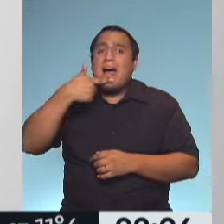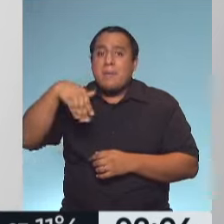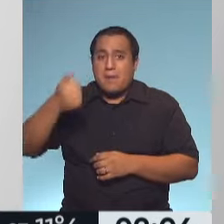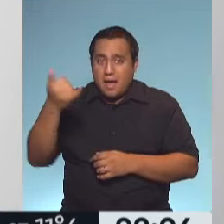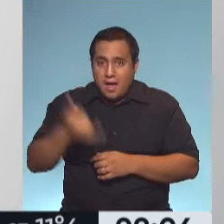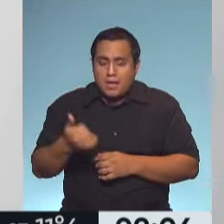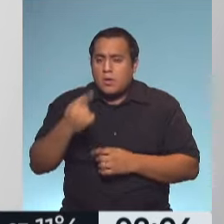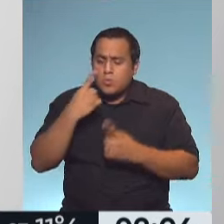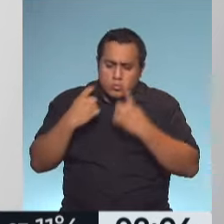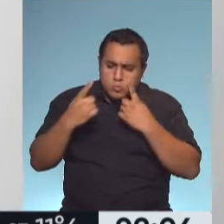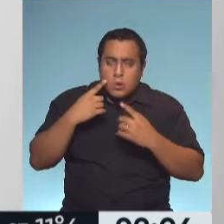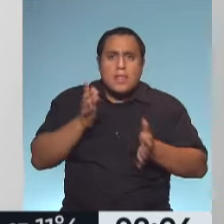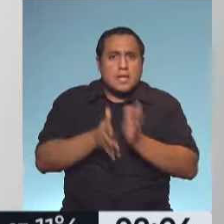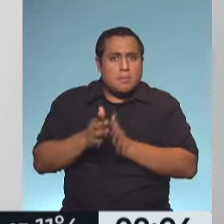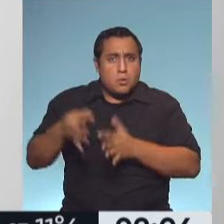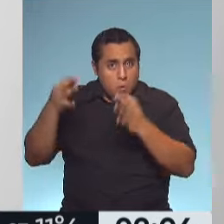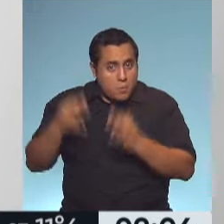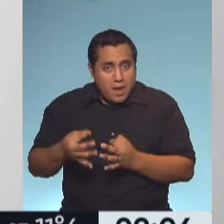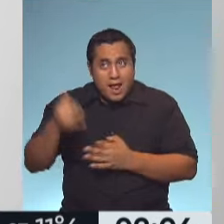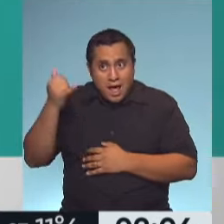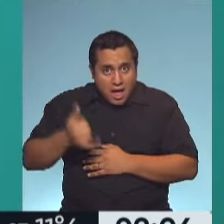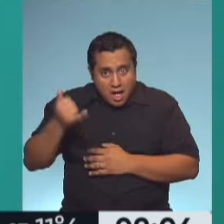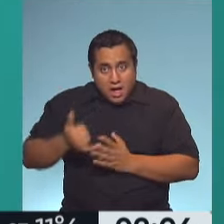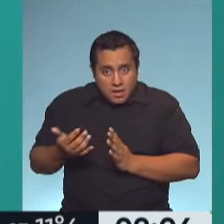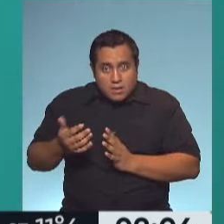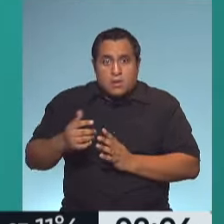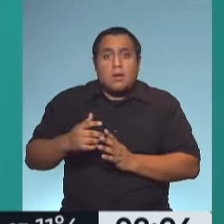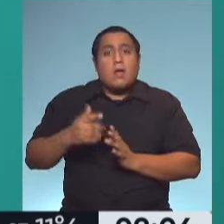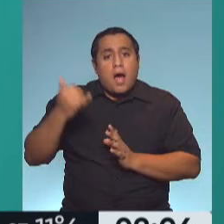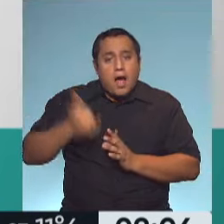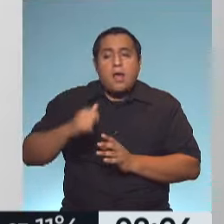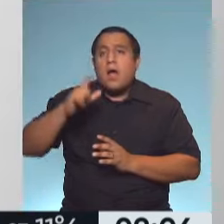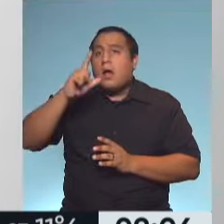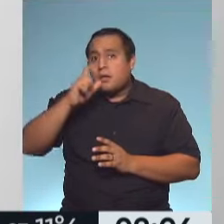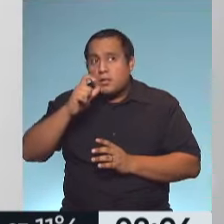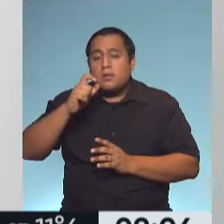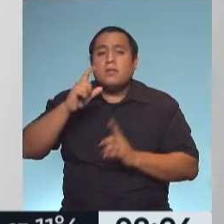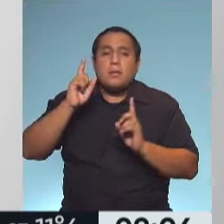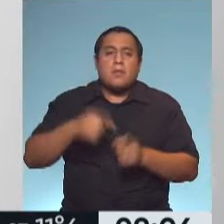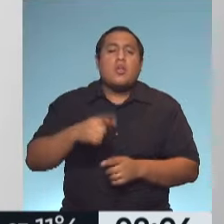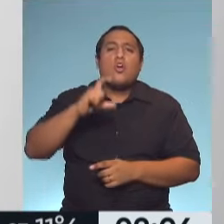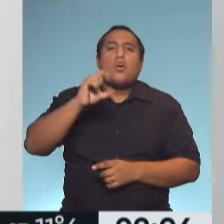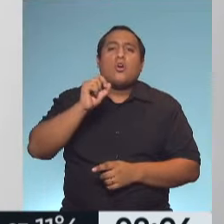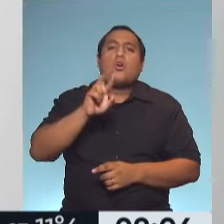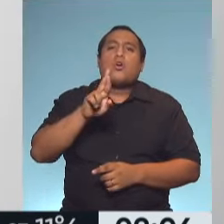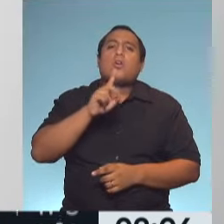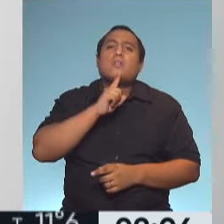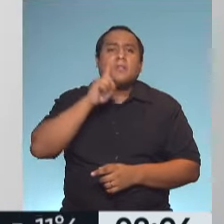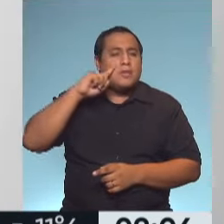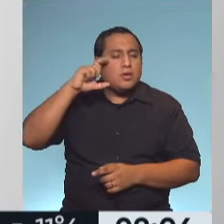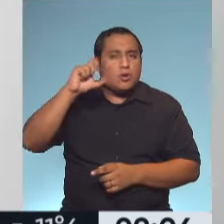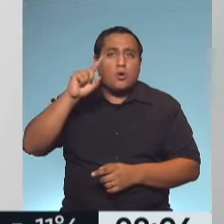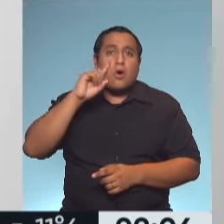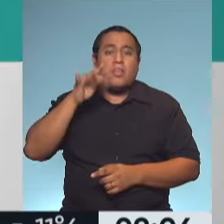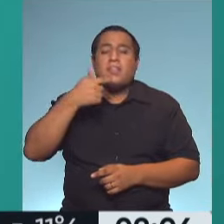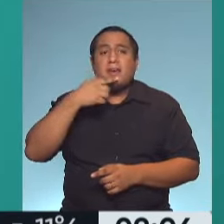estar bien controlados y con el tratamiento correcto que generalmente se basa en bronco dilatadores y corticoides inhalados, tienen 13%